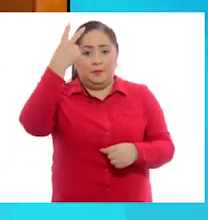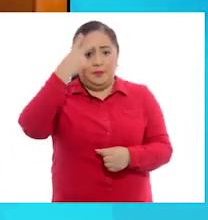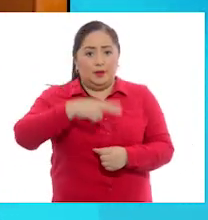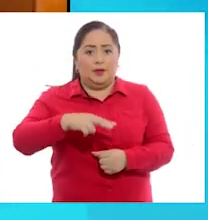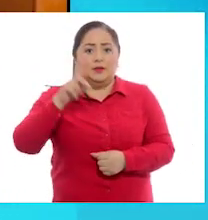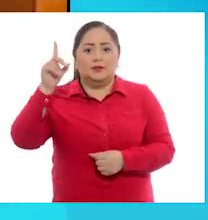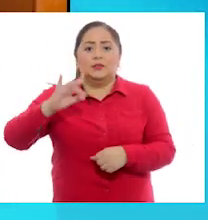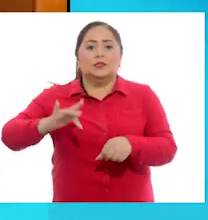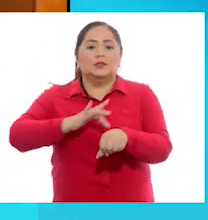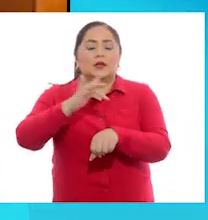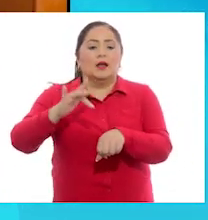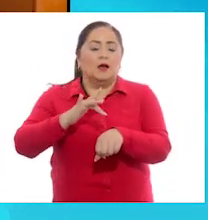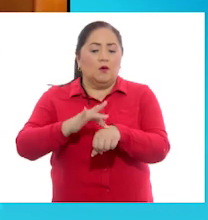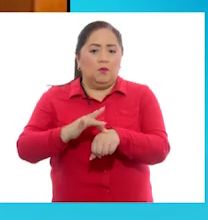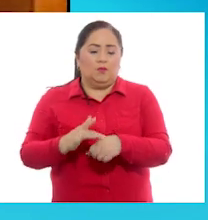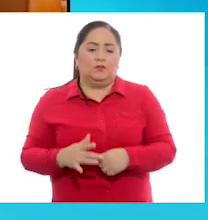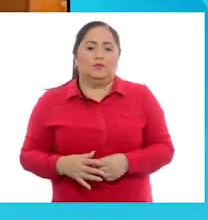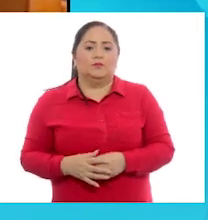de Chalco.